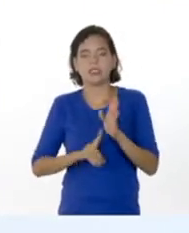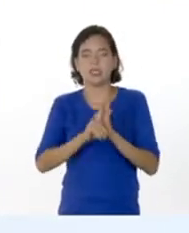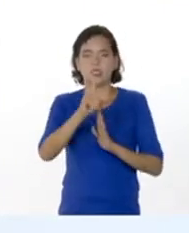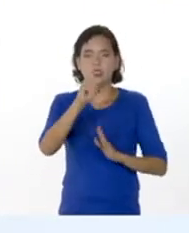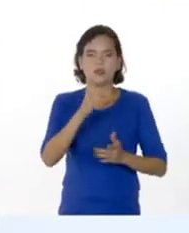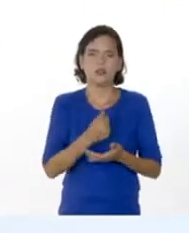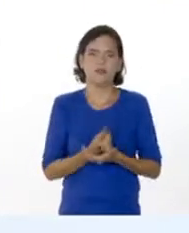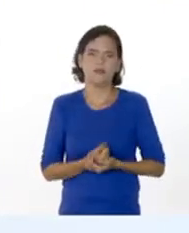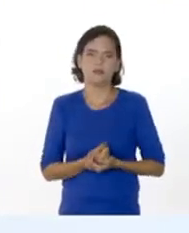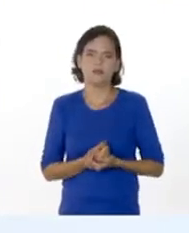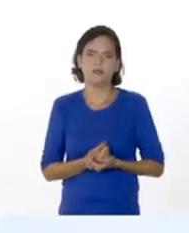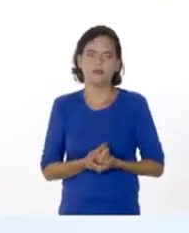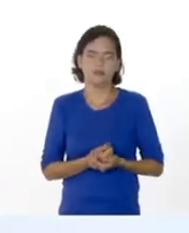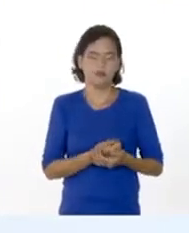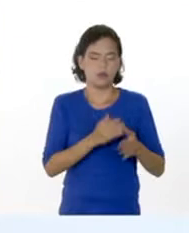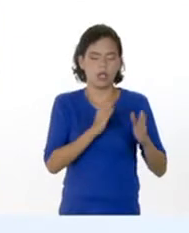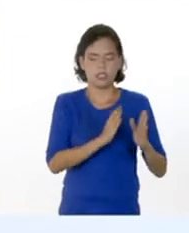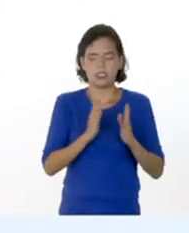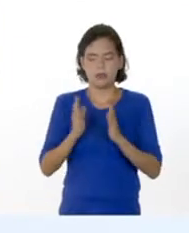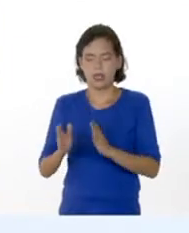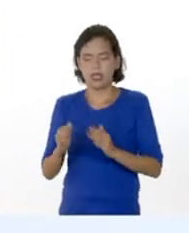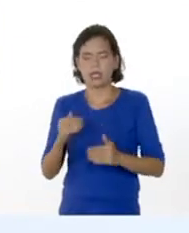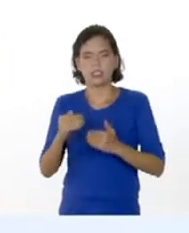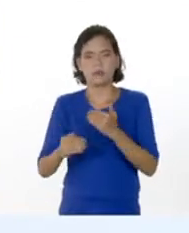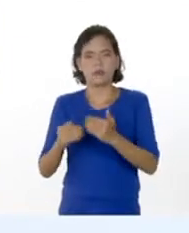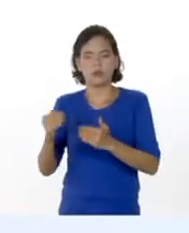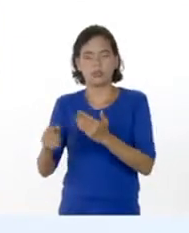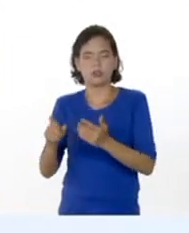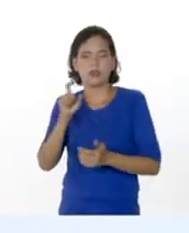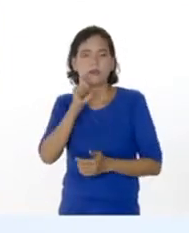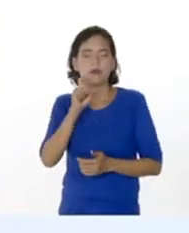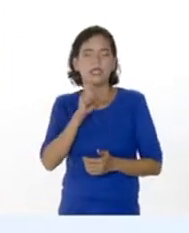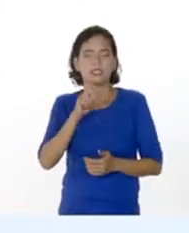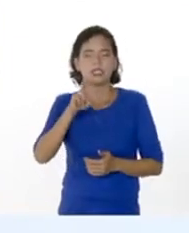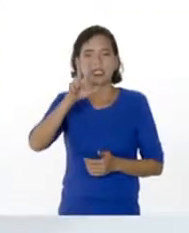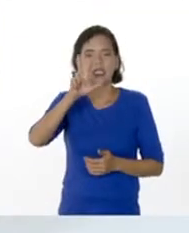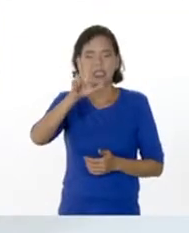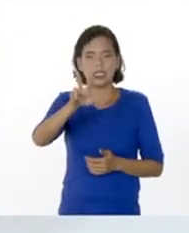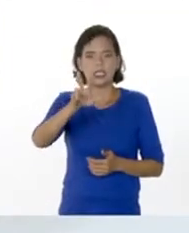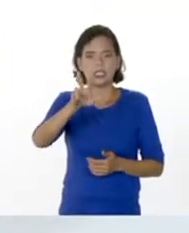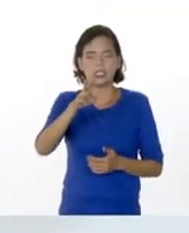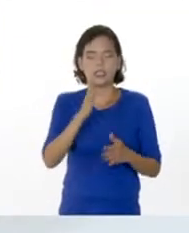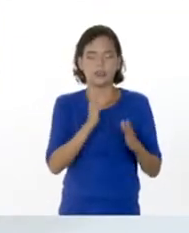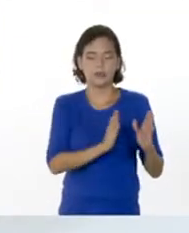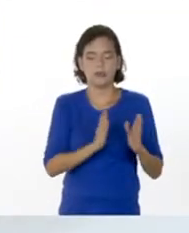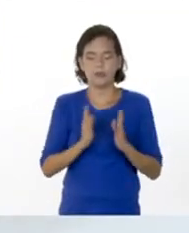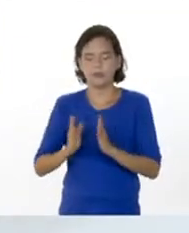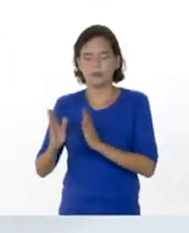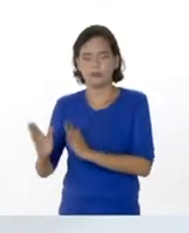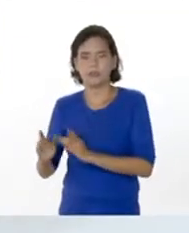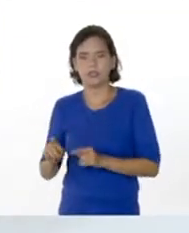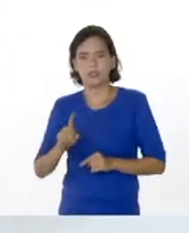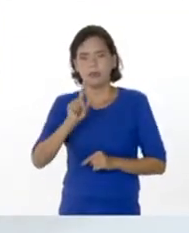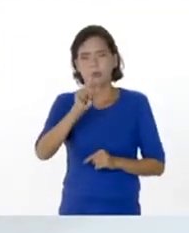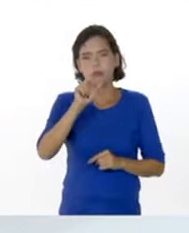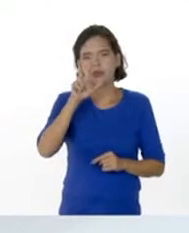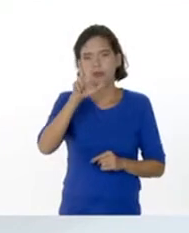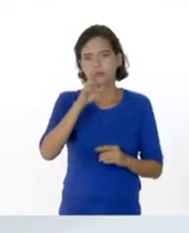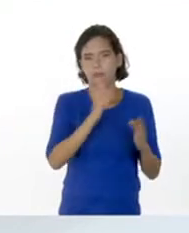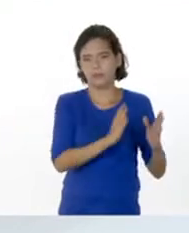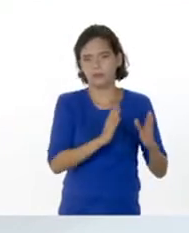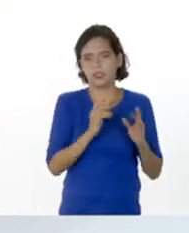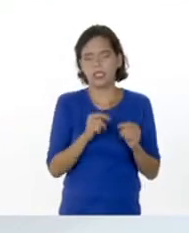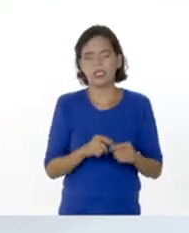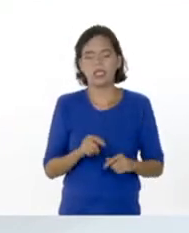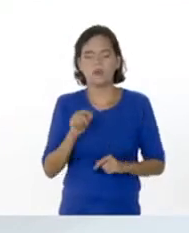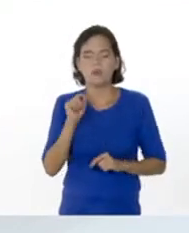Nosotros vamos a dividir ese proceso de embarazo en tres trimestres. El primer trimestre va desde el momento de la